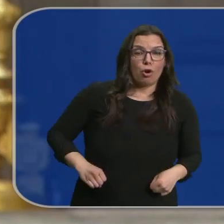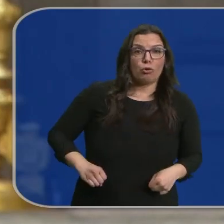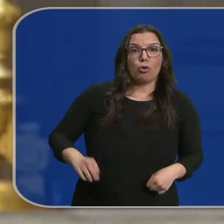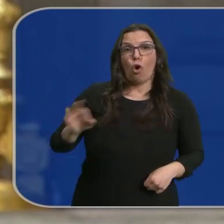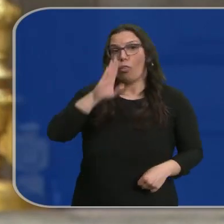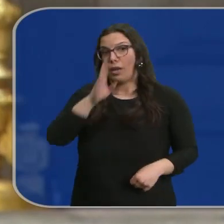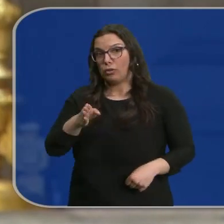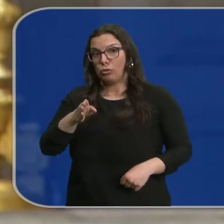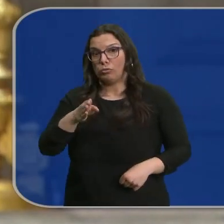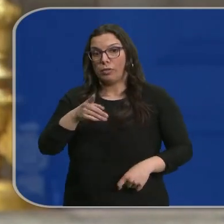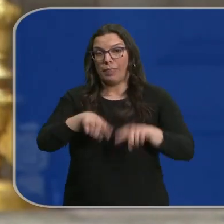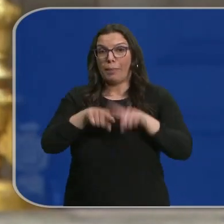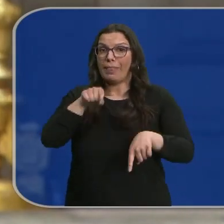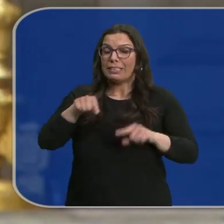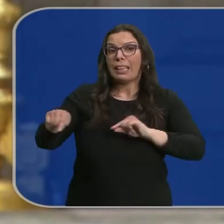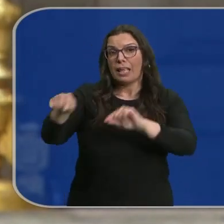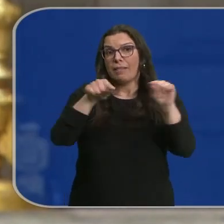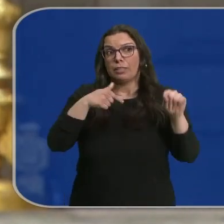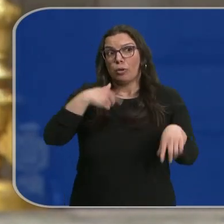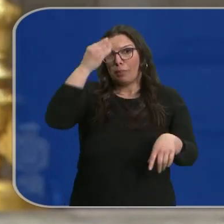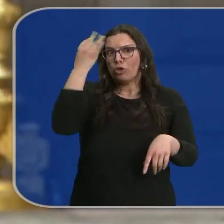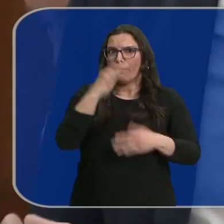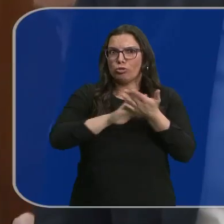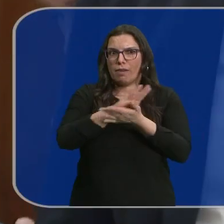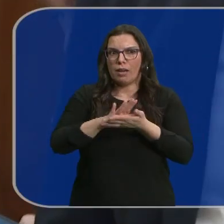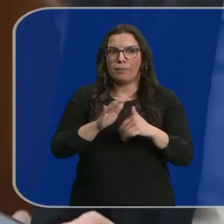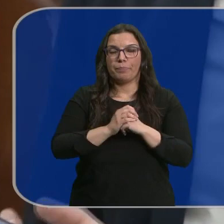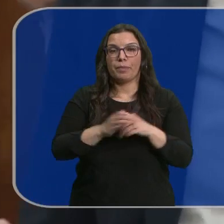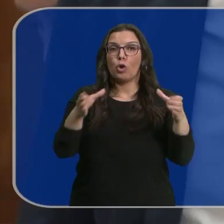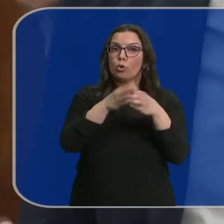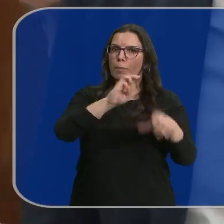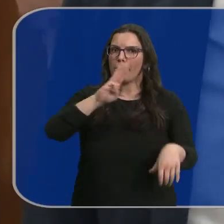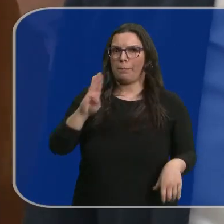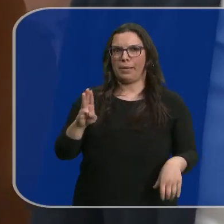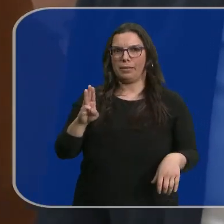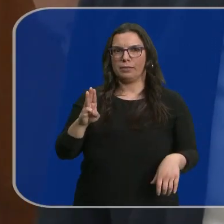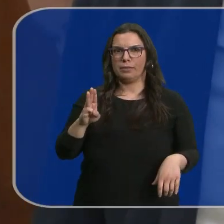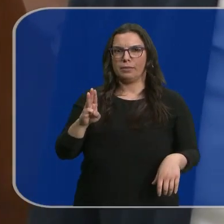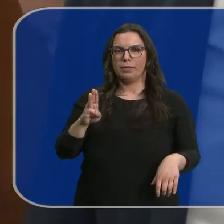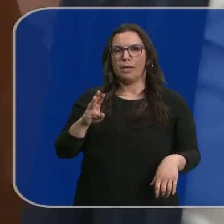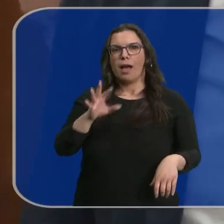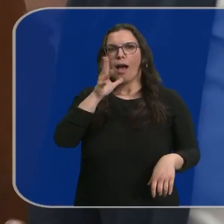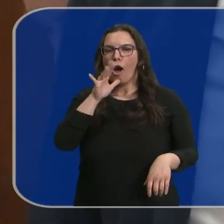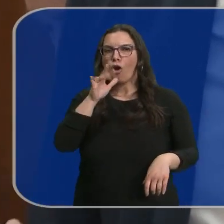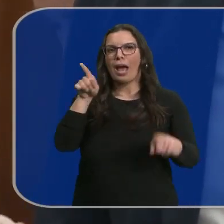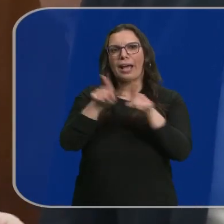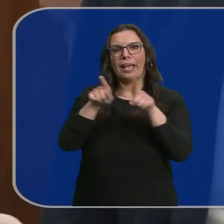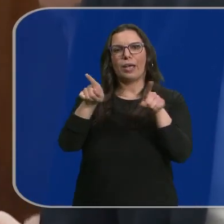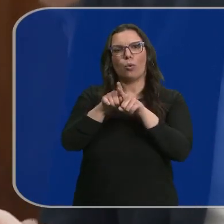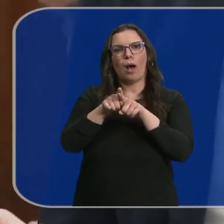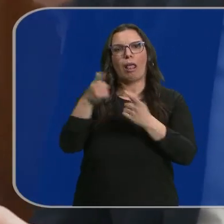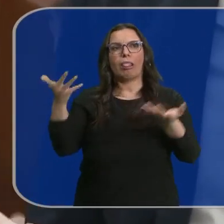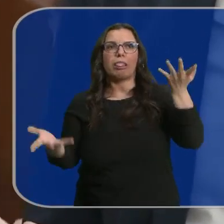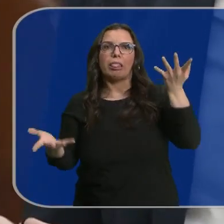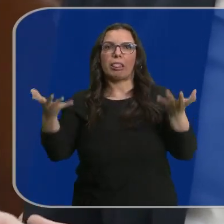hijos directos. Y este debate entiendo yo que debemos de darlo. Que el Partido Popular desacierte colocándose en el